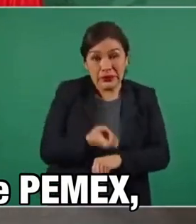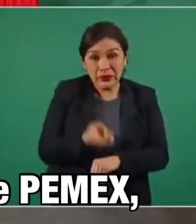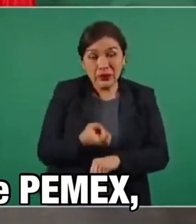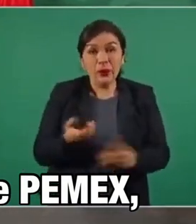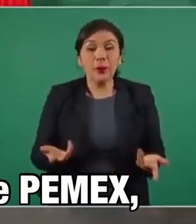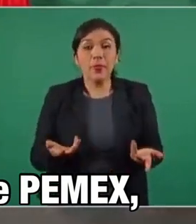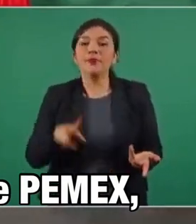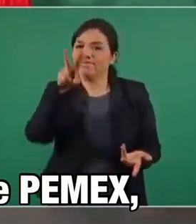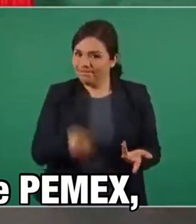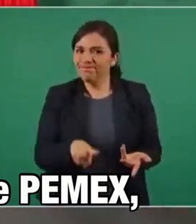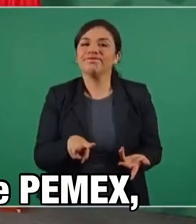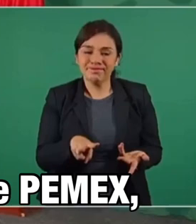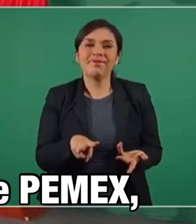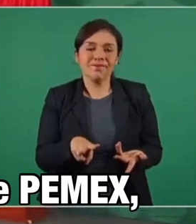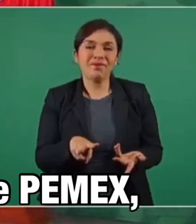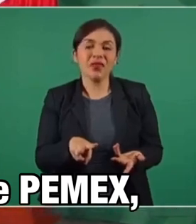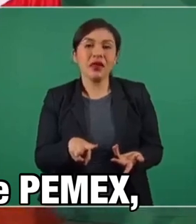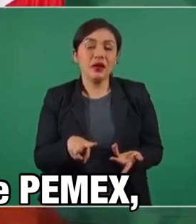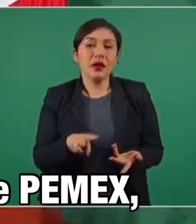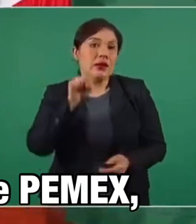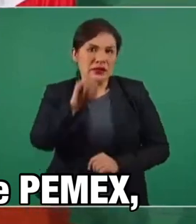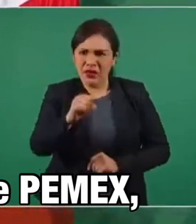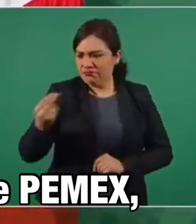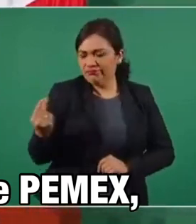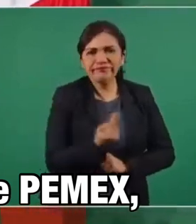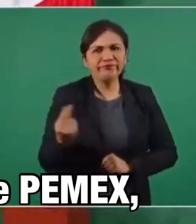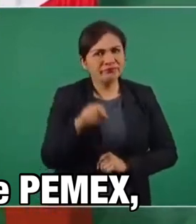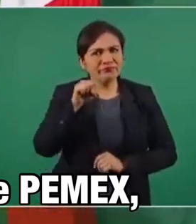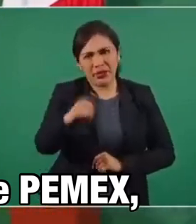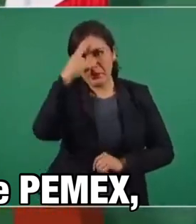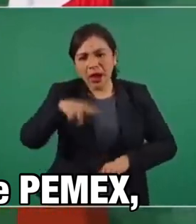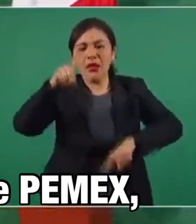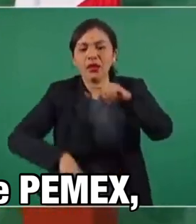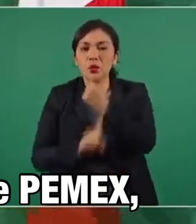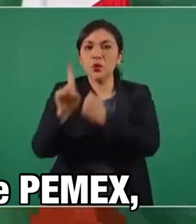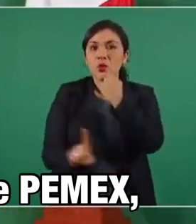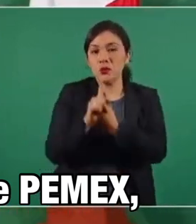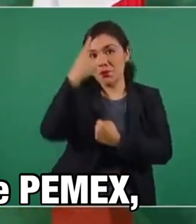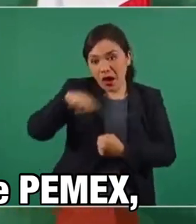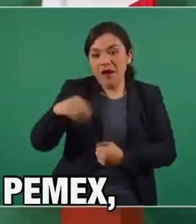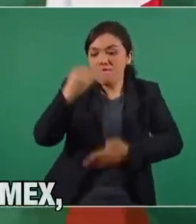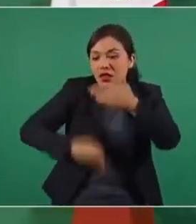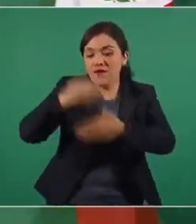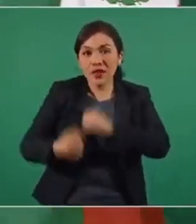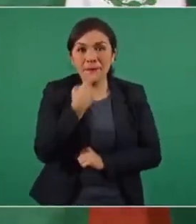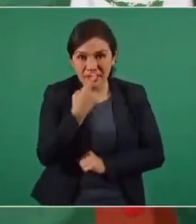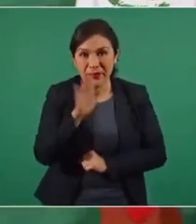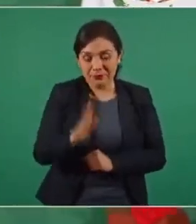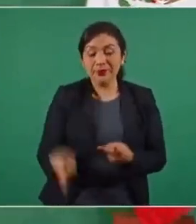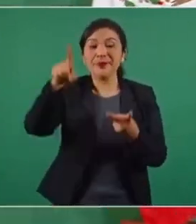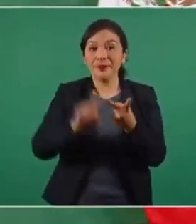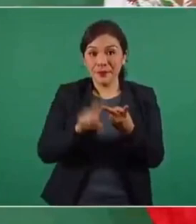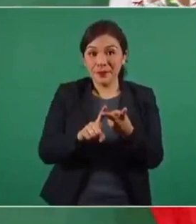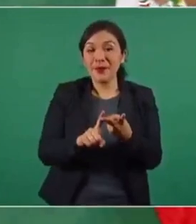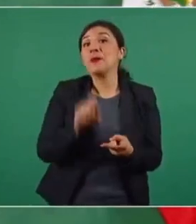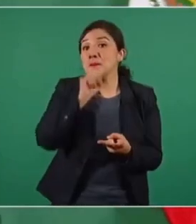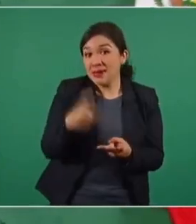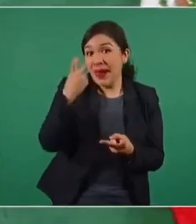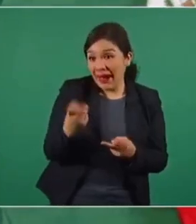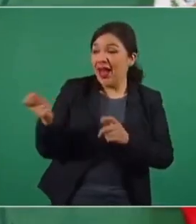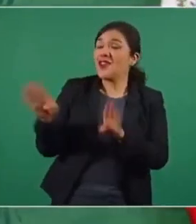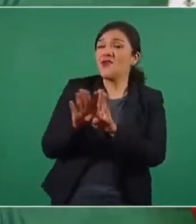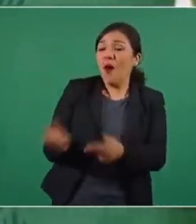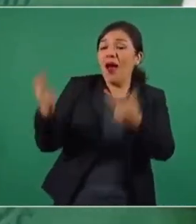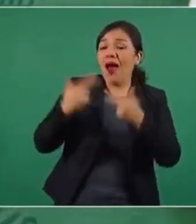Entonces, sí, es una necesidad resolver el problema del abasto. Lo segundo, por lo mismo, es que habían